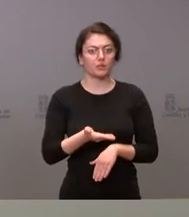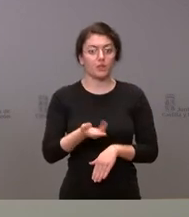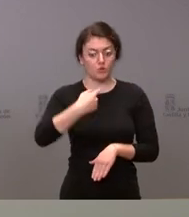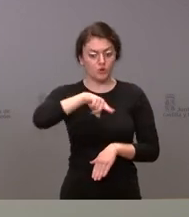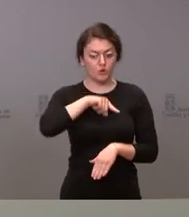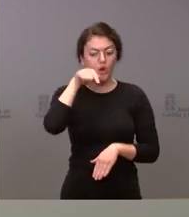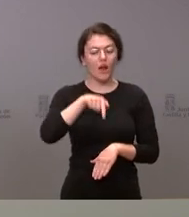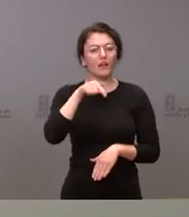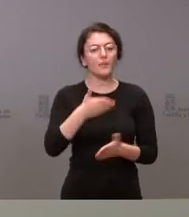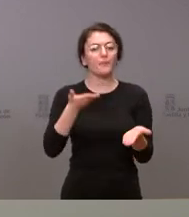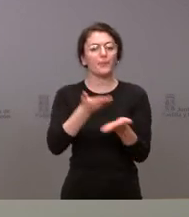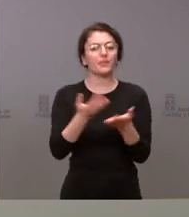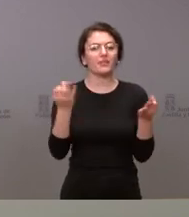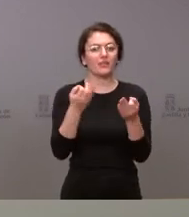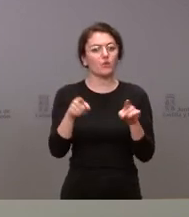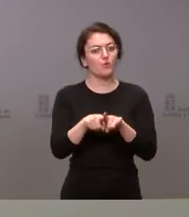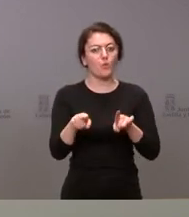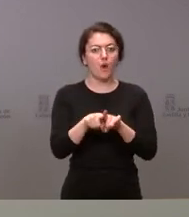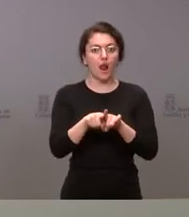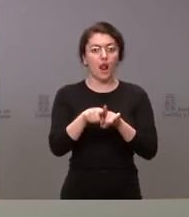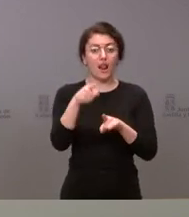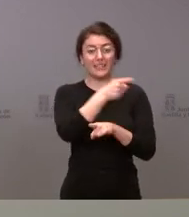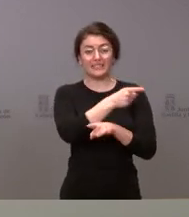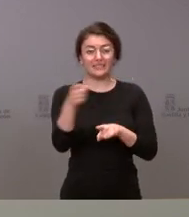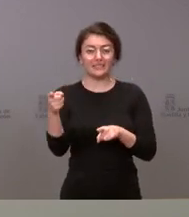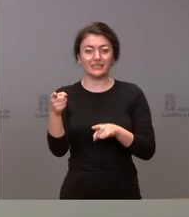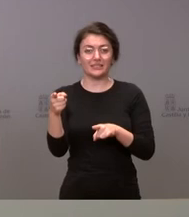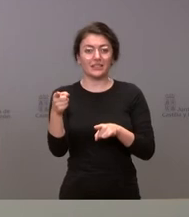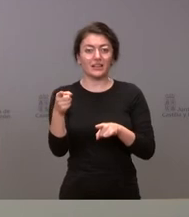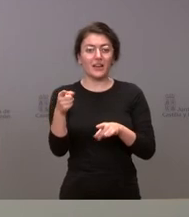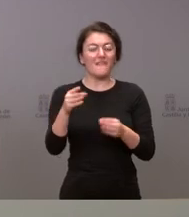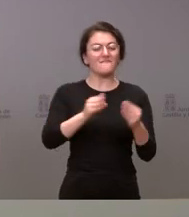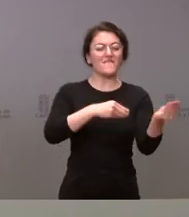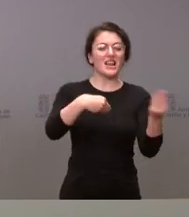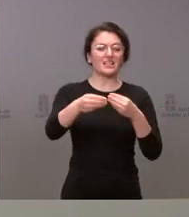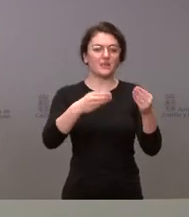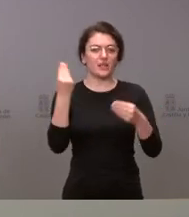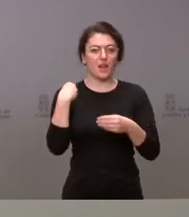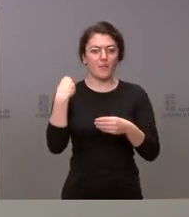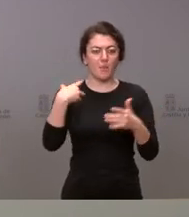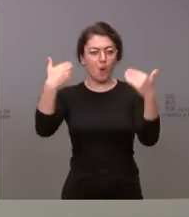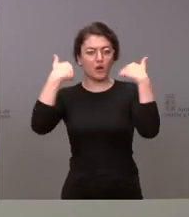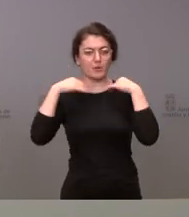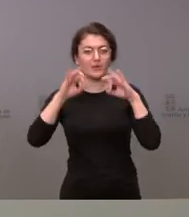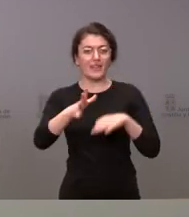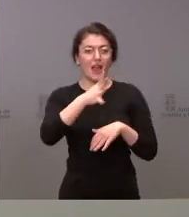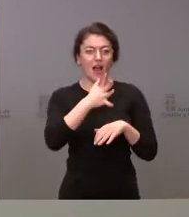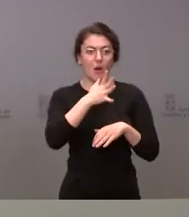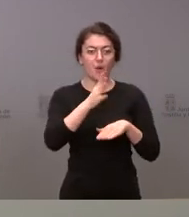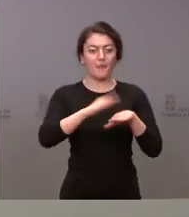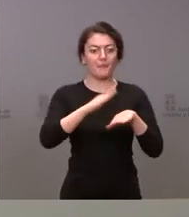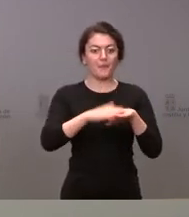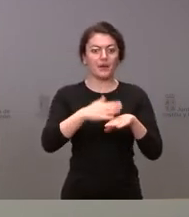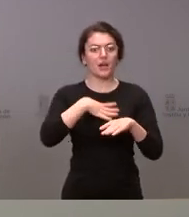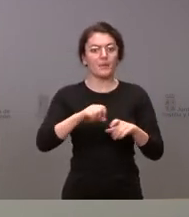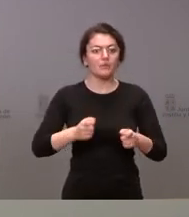que estamos pidiendo es la máxima flexibilidad por parte de las confederaciones hidrográficas para que dentro de las disposiciones el agua pueda llegar a los regantes